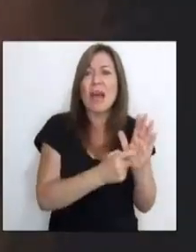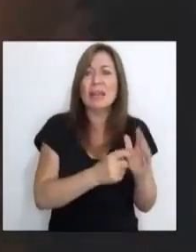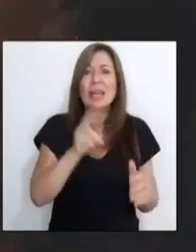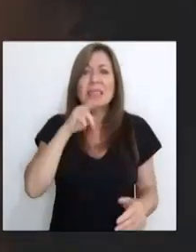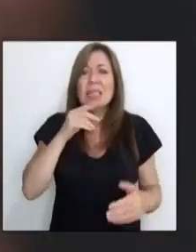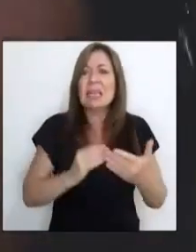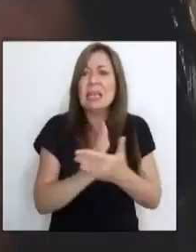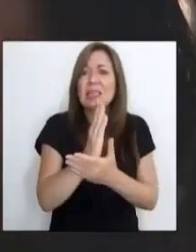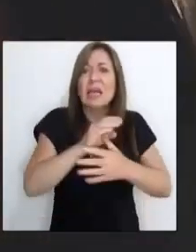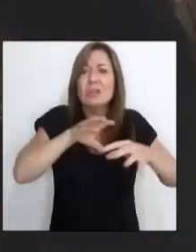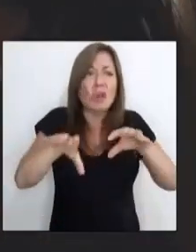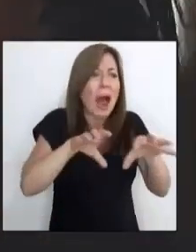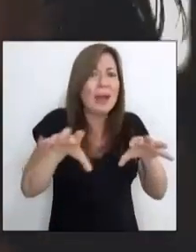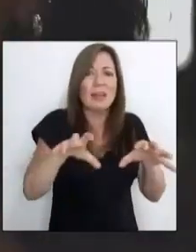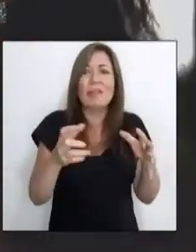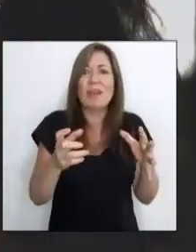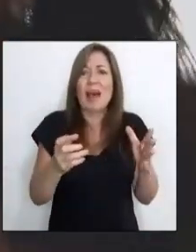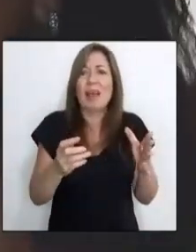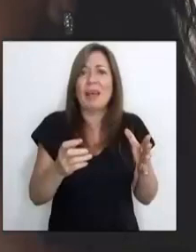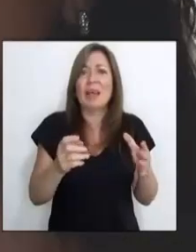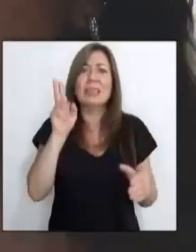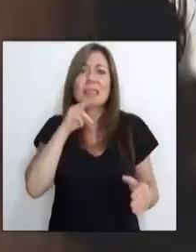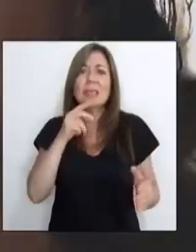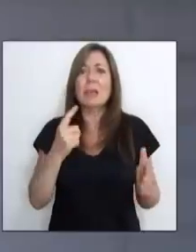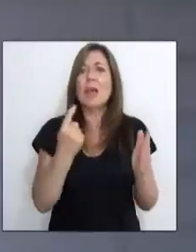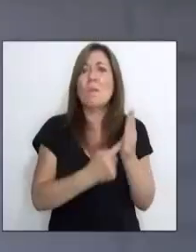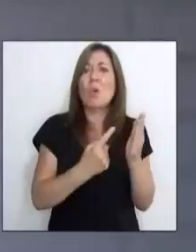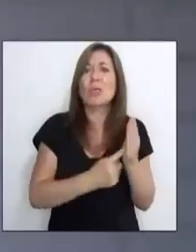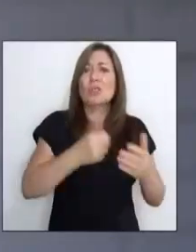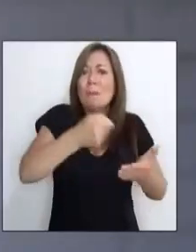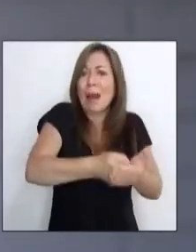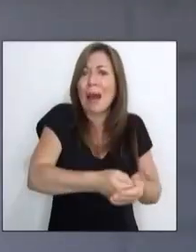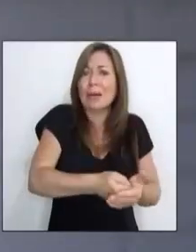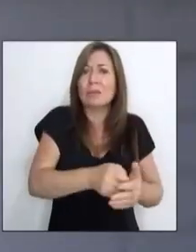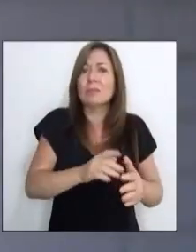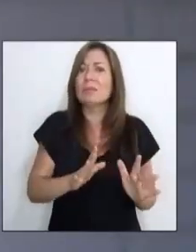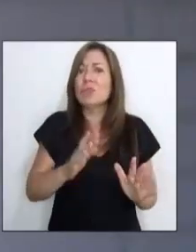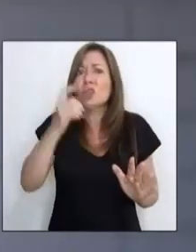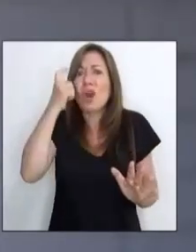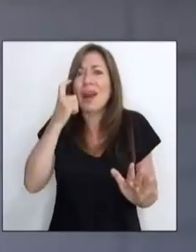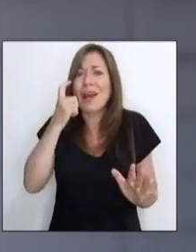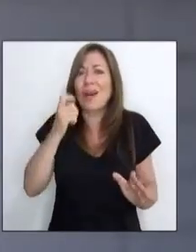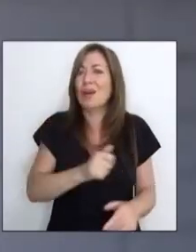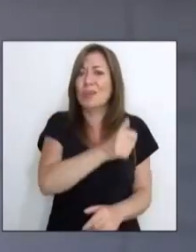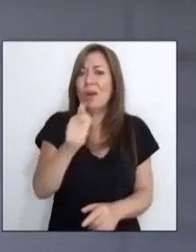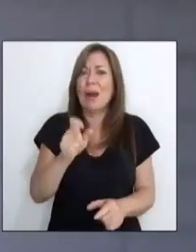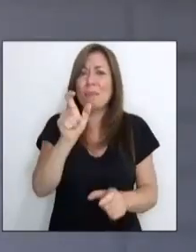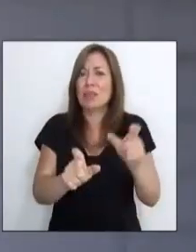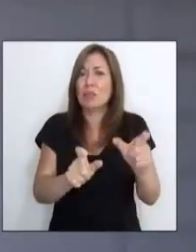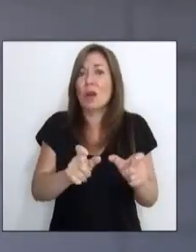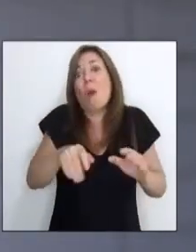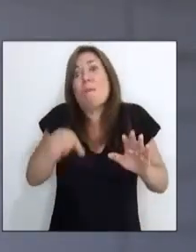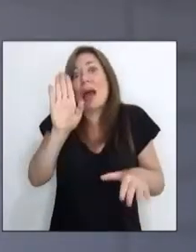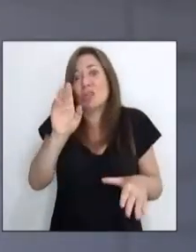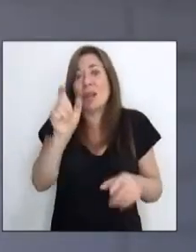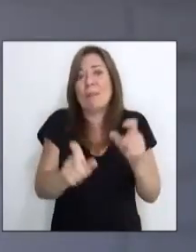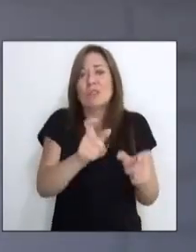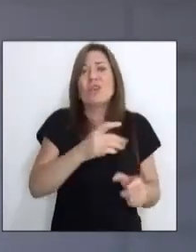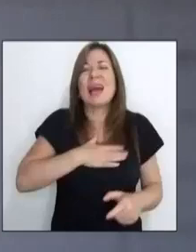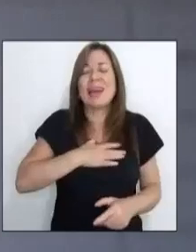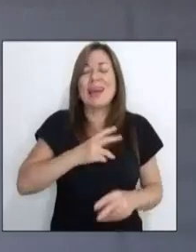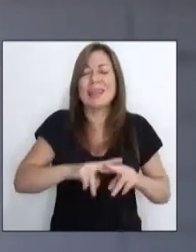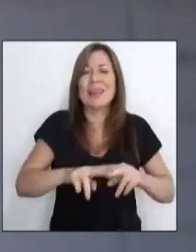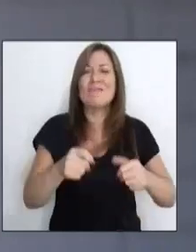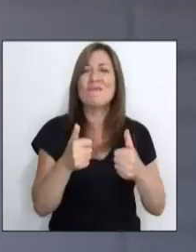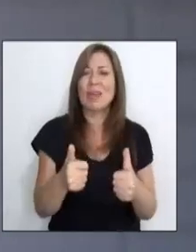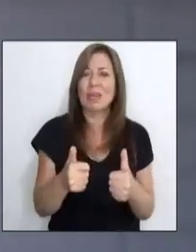Sin boletas, sin hacer iniciación de actividades, sin pagar impuestos. Yo creo que todo el mundo quisiera hacer, o la